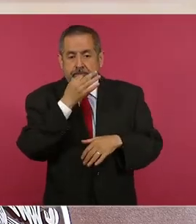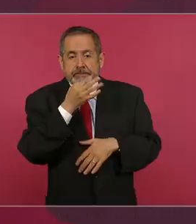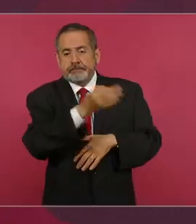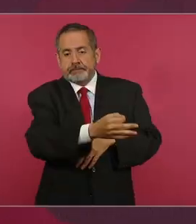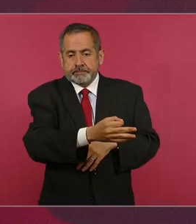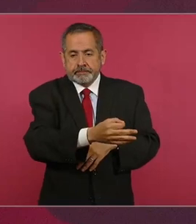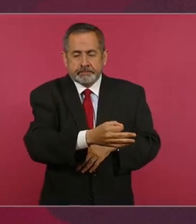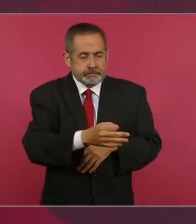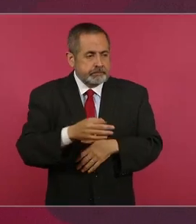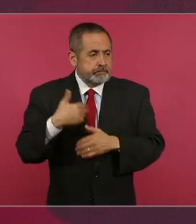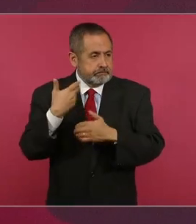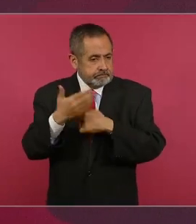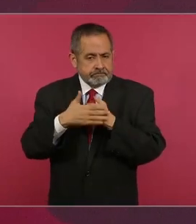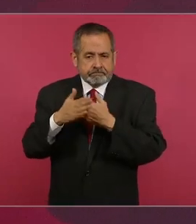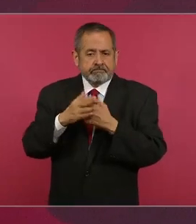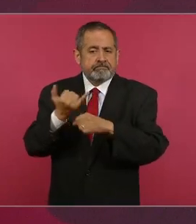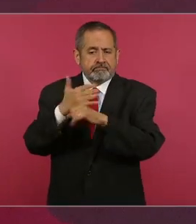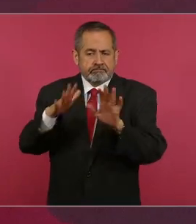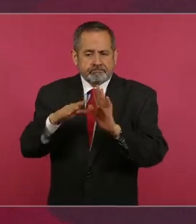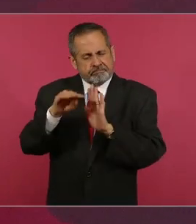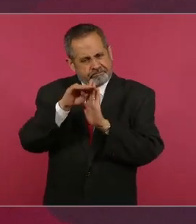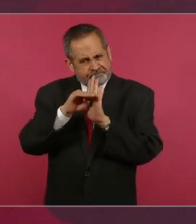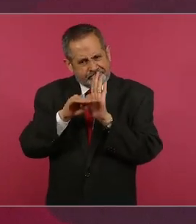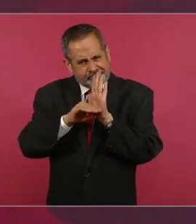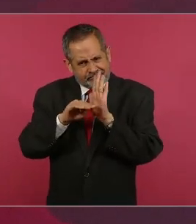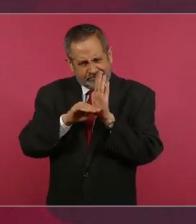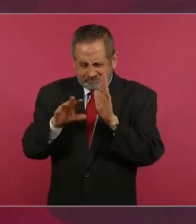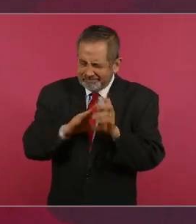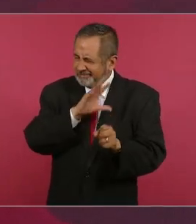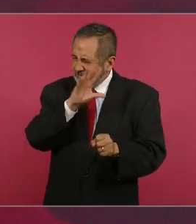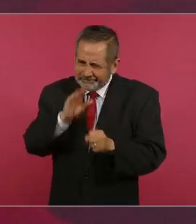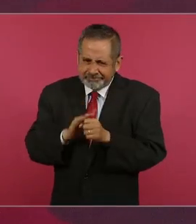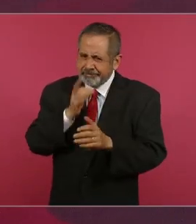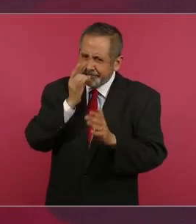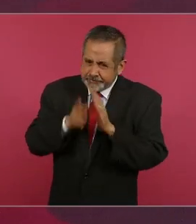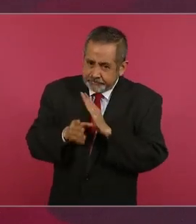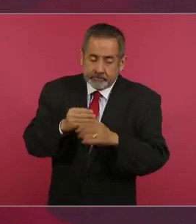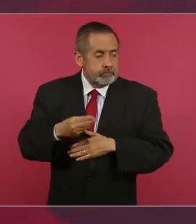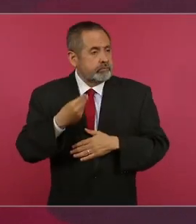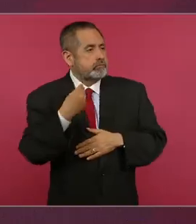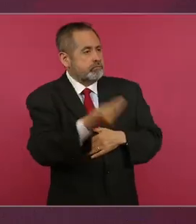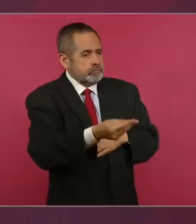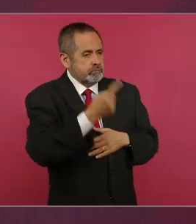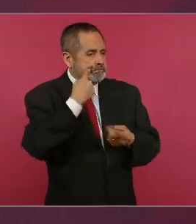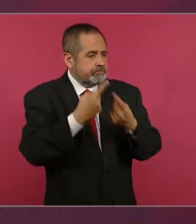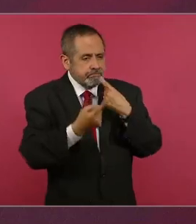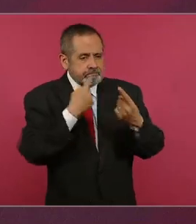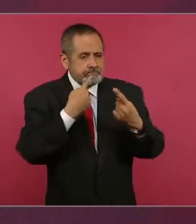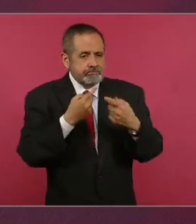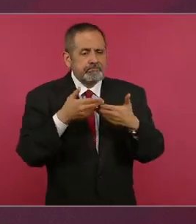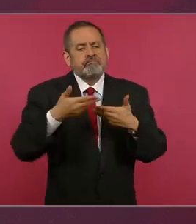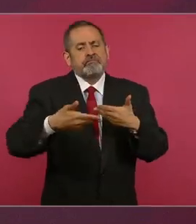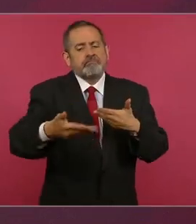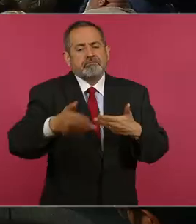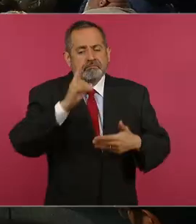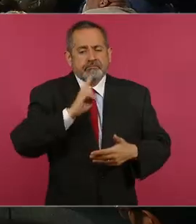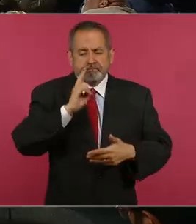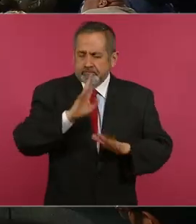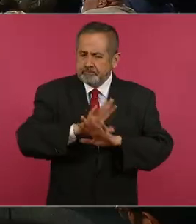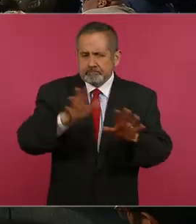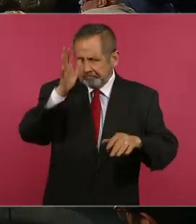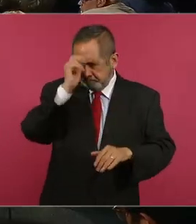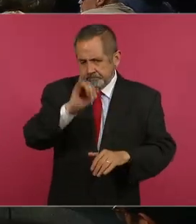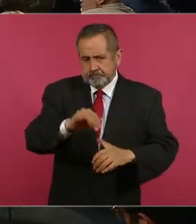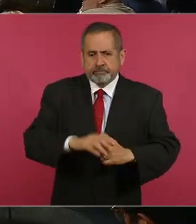dar a detalle y que una vez conociendo toda la información íbamos a establecer los siguientes pasos. Gracias.